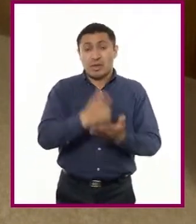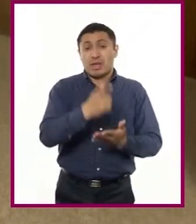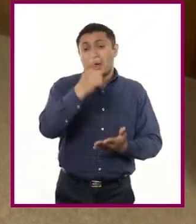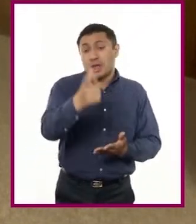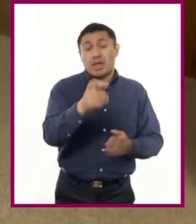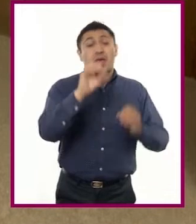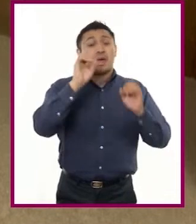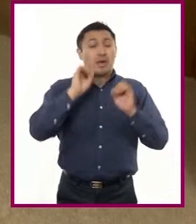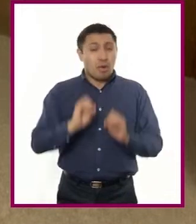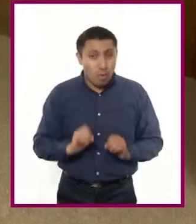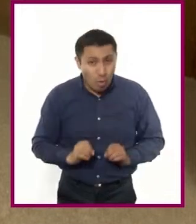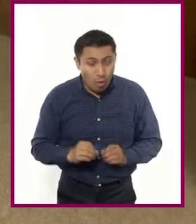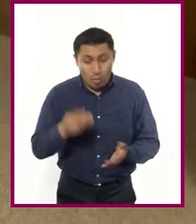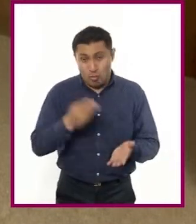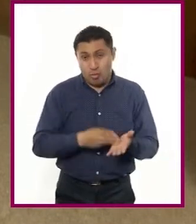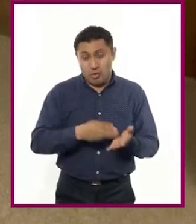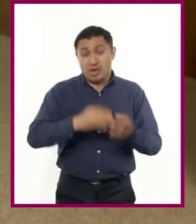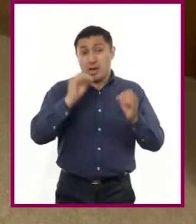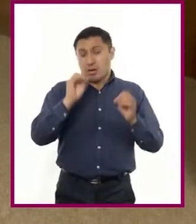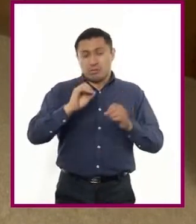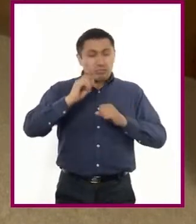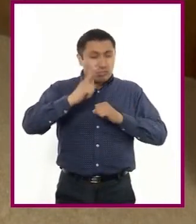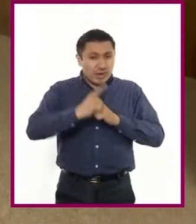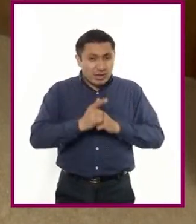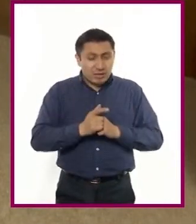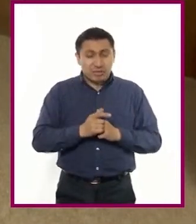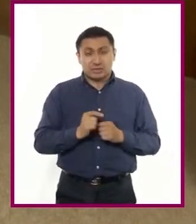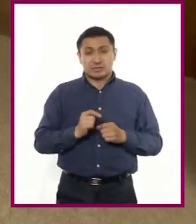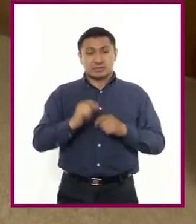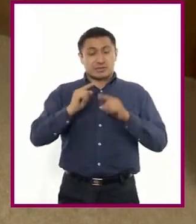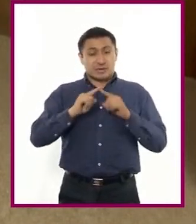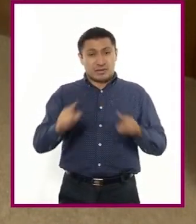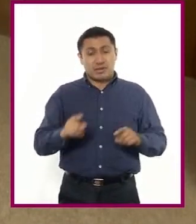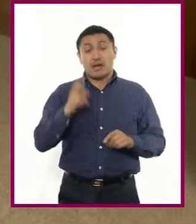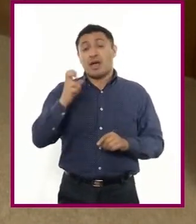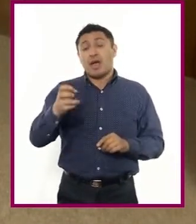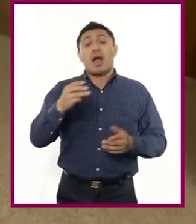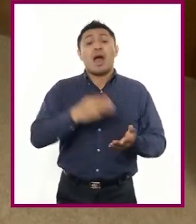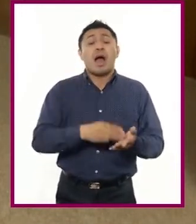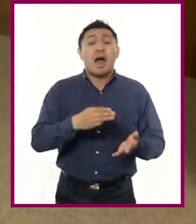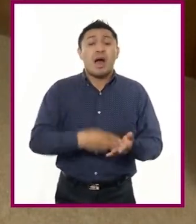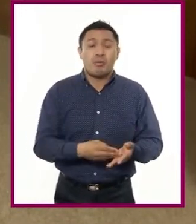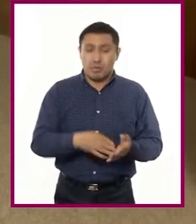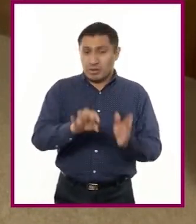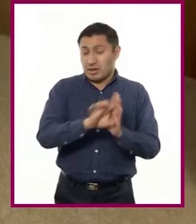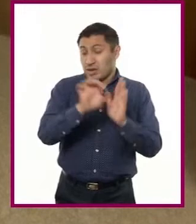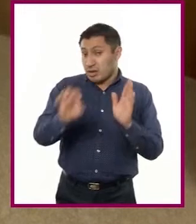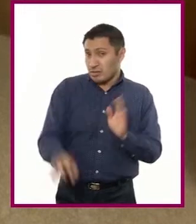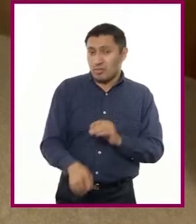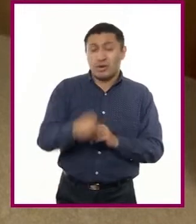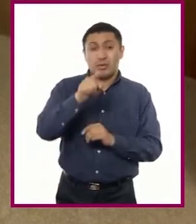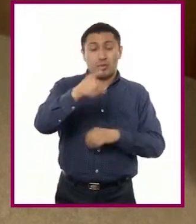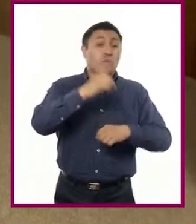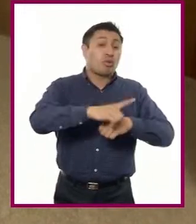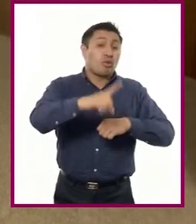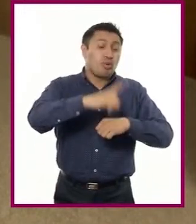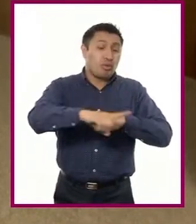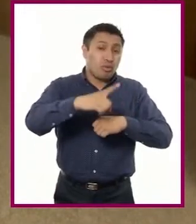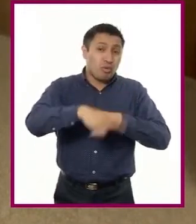puede ser una sanción económica. Es una multa que se le impone al servidor público como reparación del daño que ocasiona.